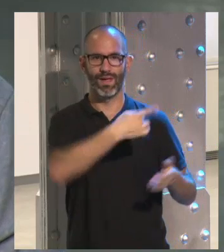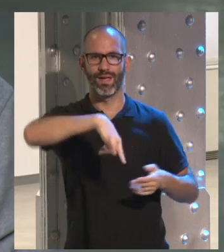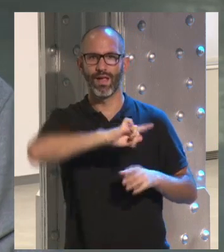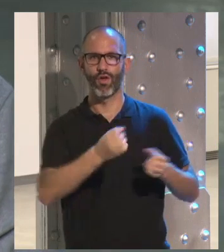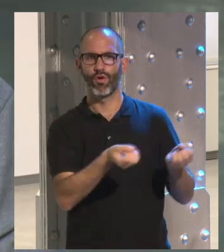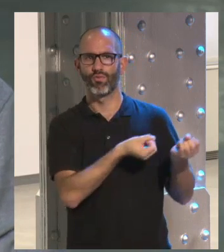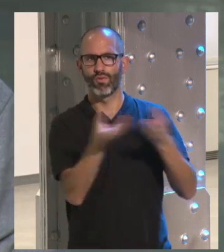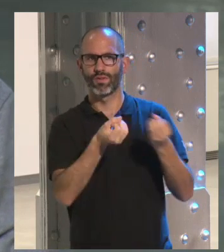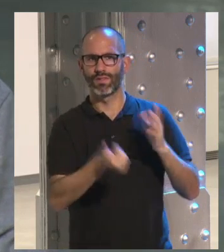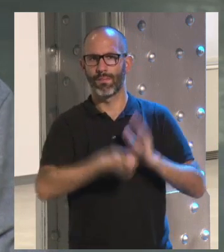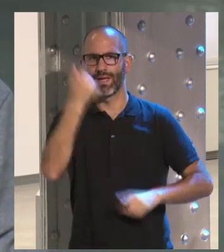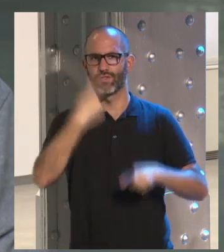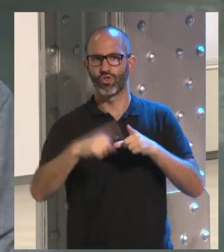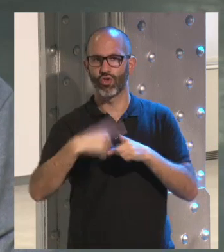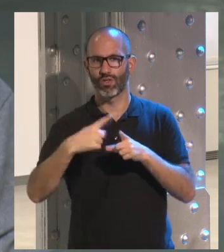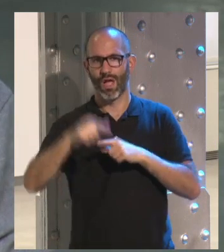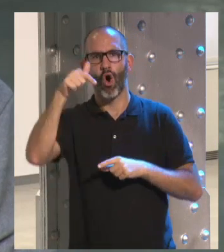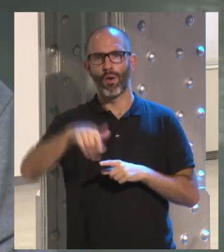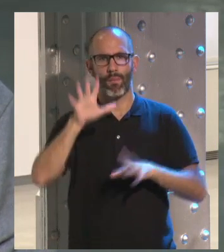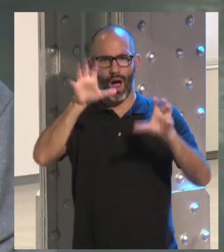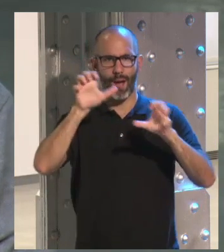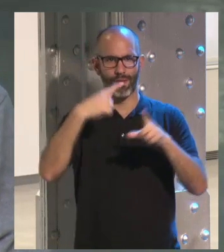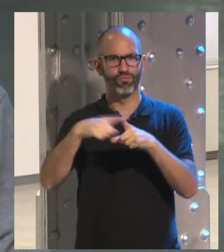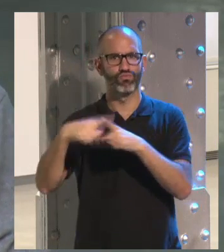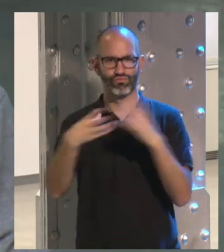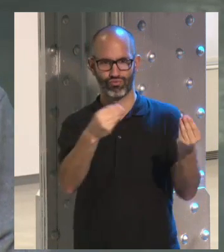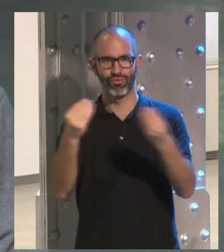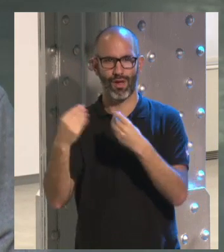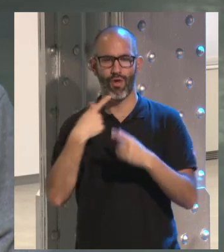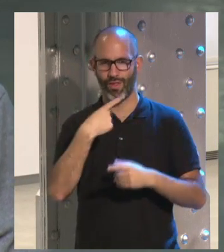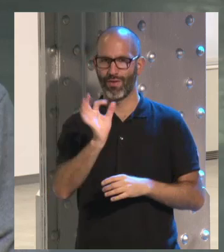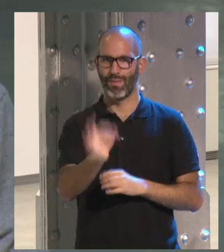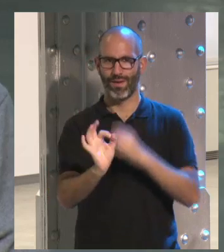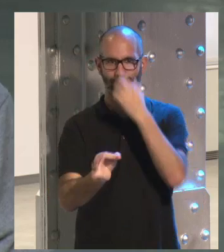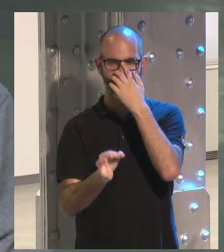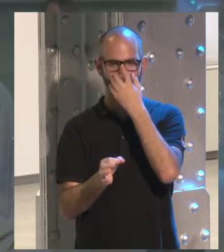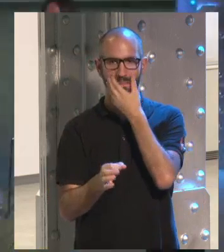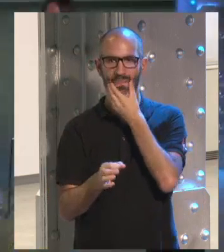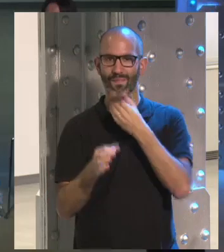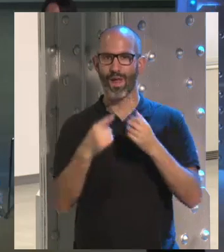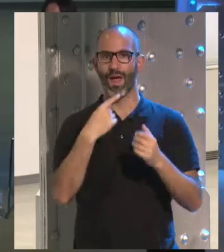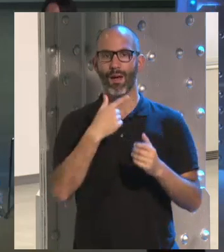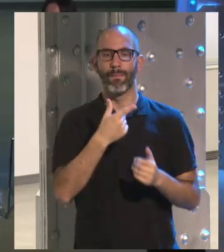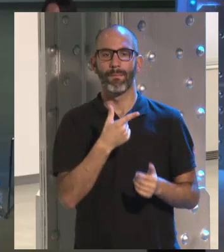nos enseñen más cosas. Estamos aprendiendo y vamos a aprender muchas cosas hoy. Os lo digo de verdad. Me gustaría que